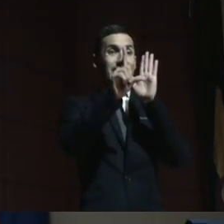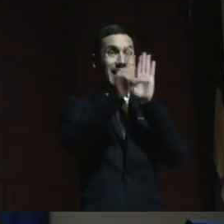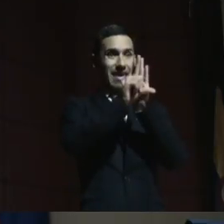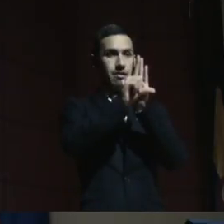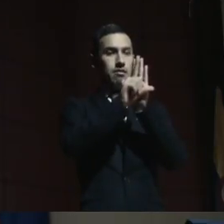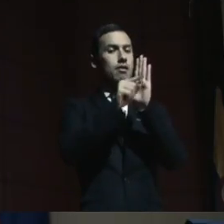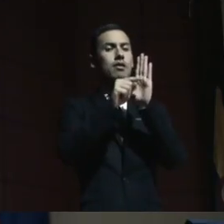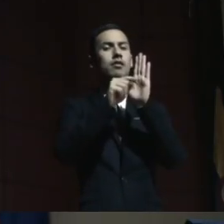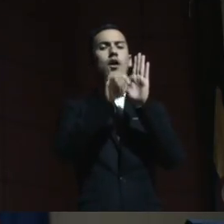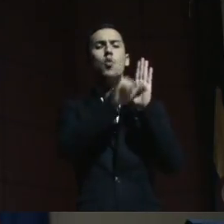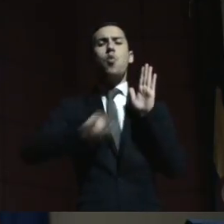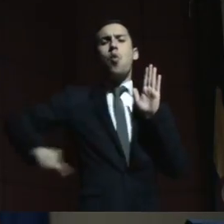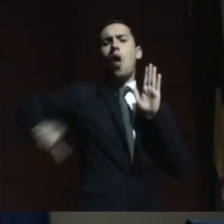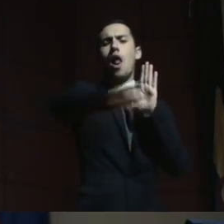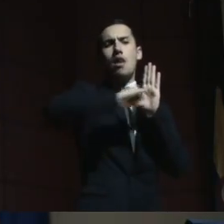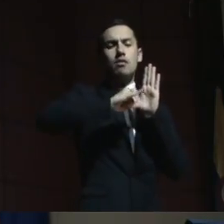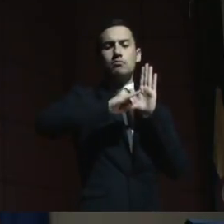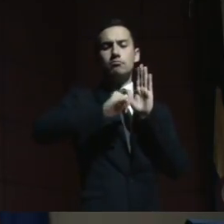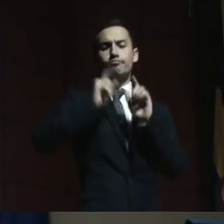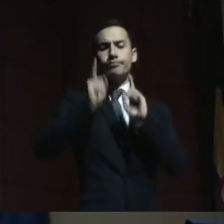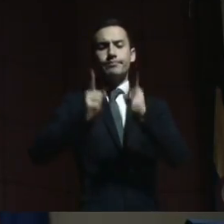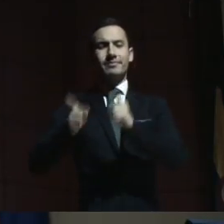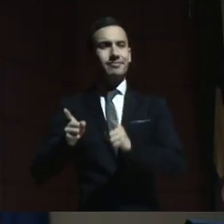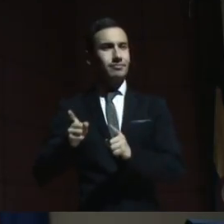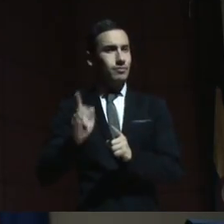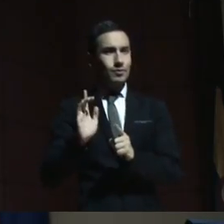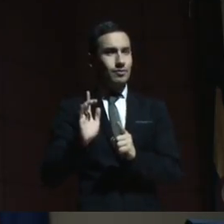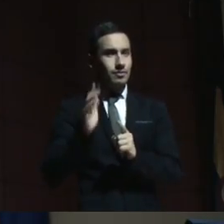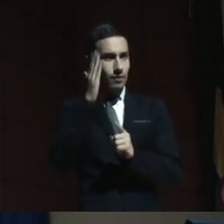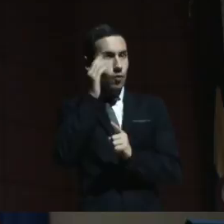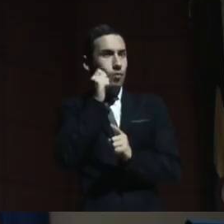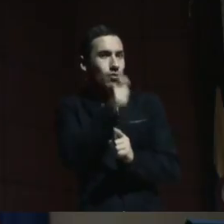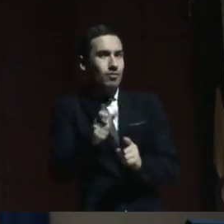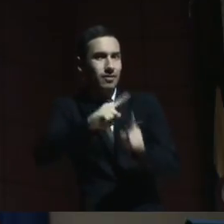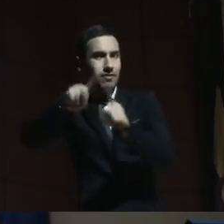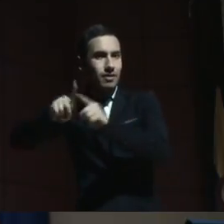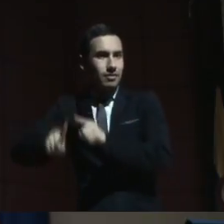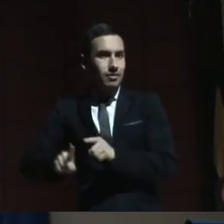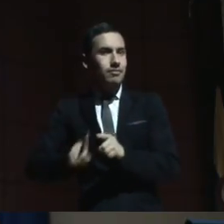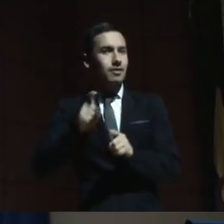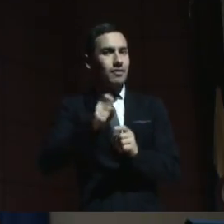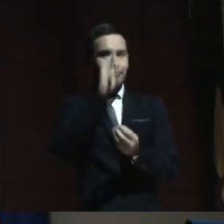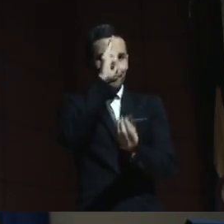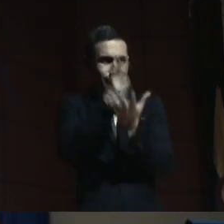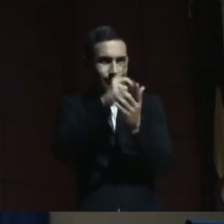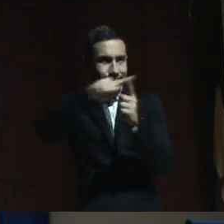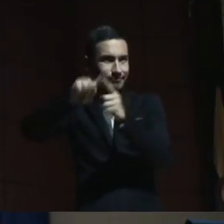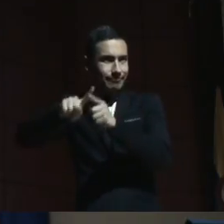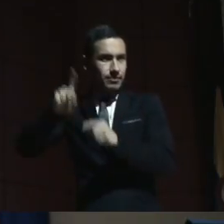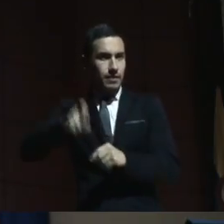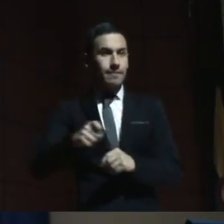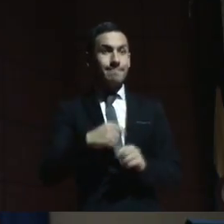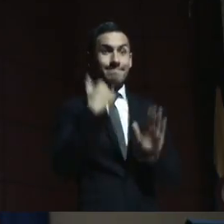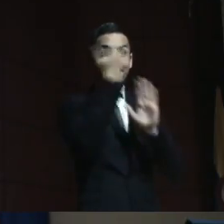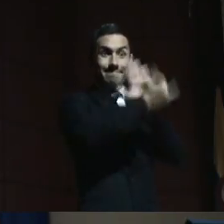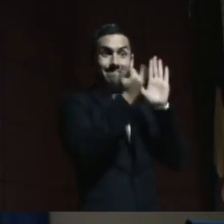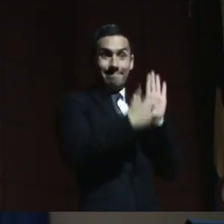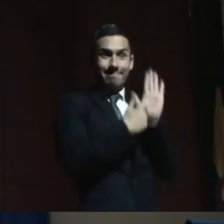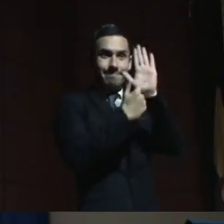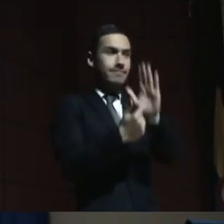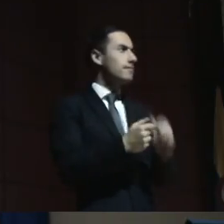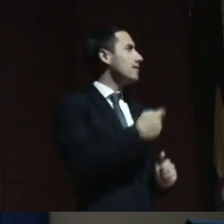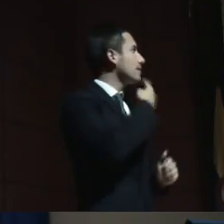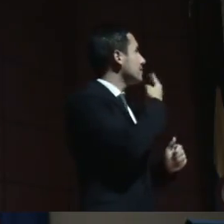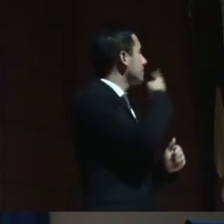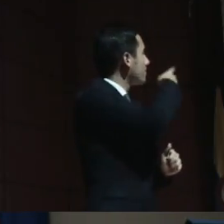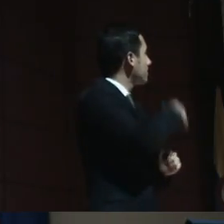porque todos son seres humanos. Y les dejo esta imagen con este término, que son los